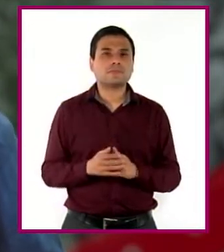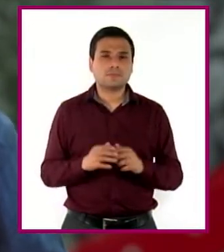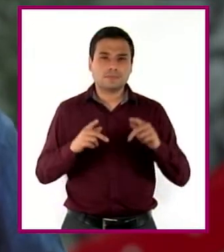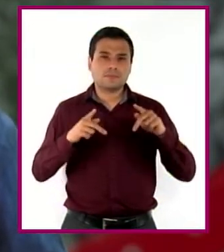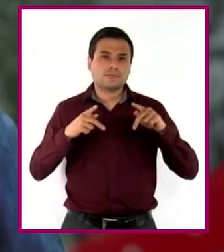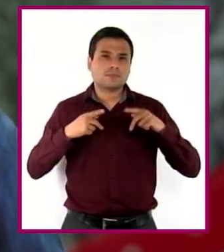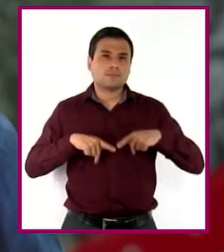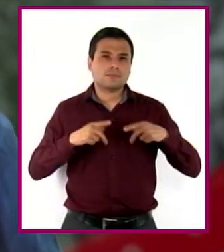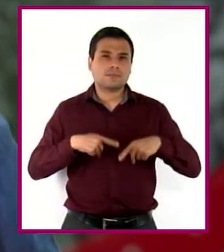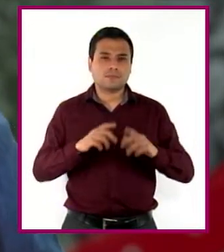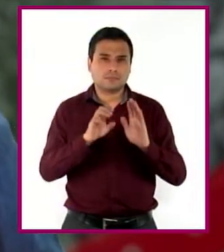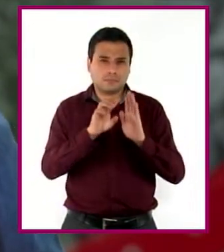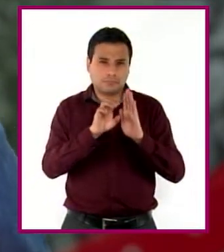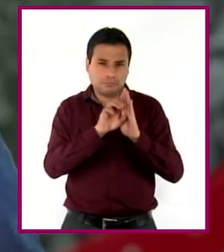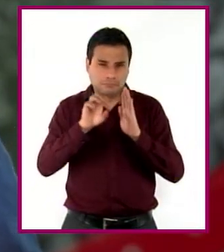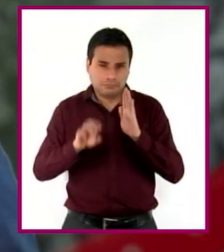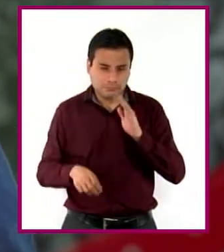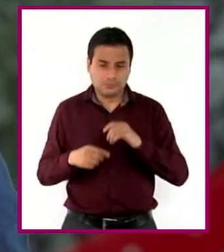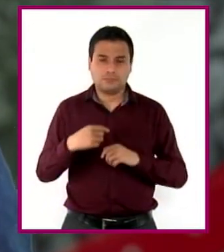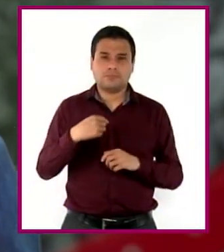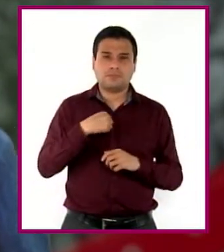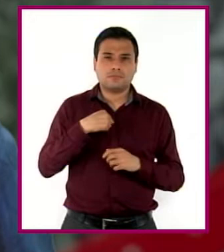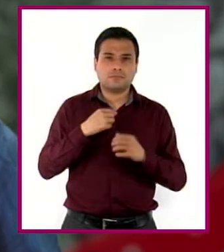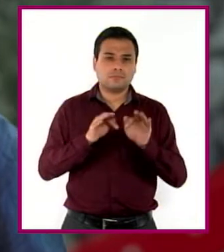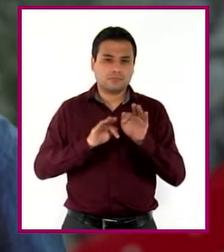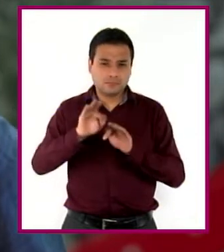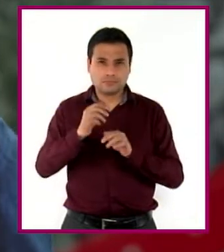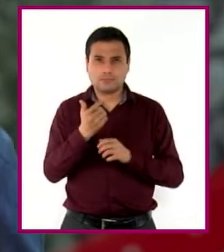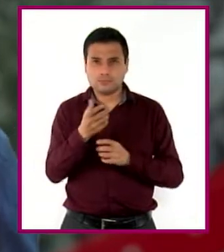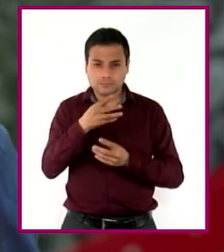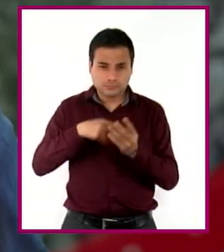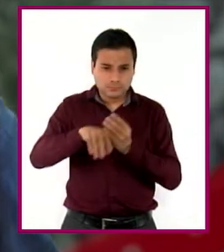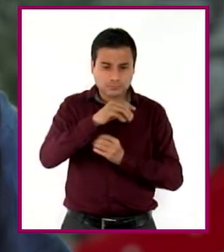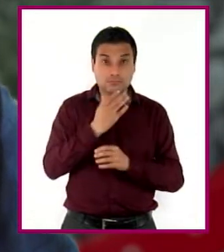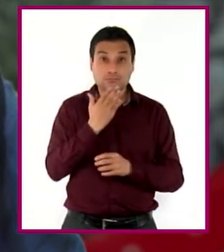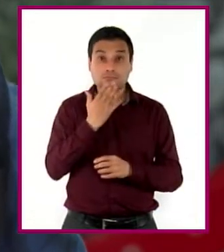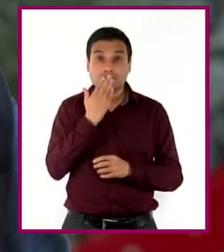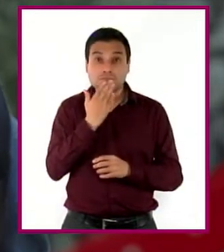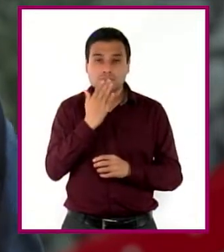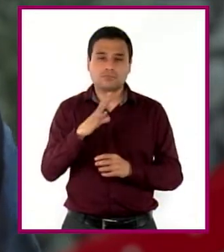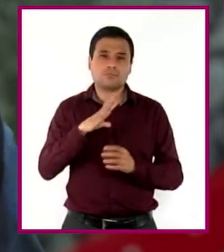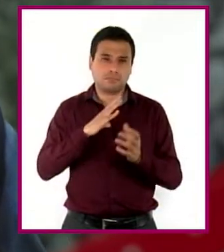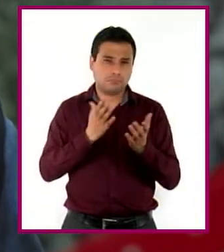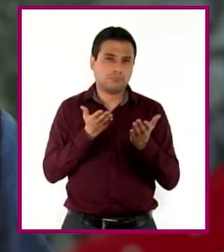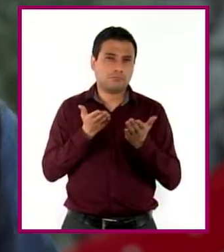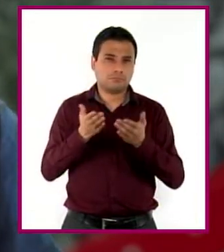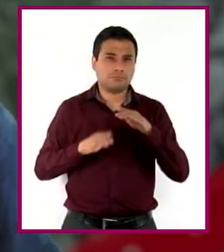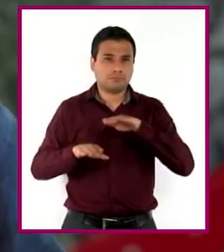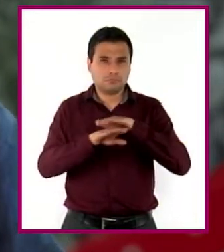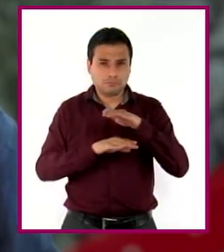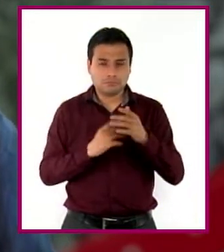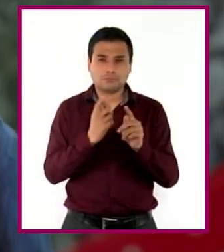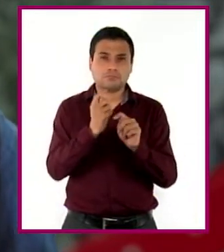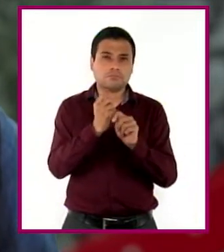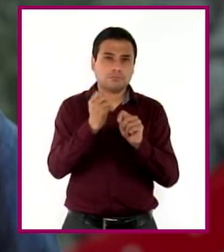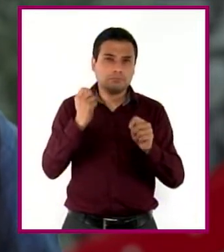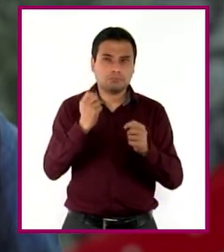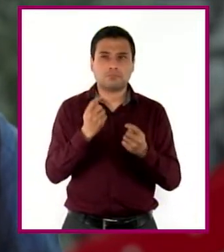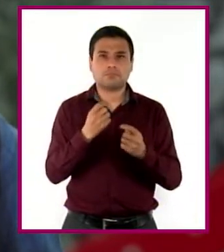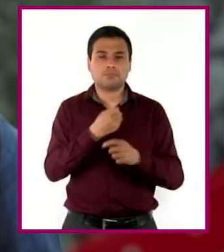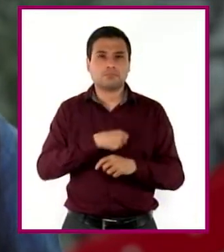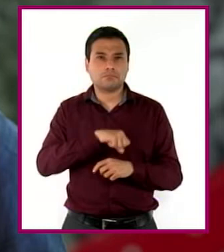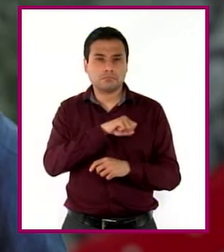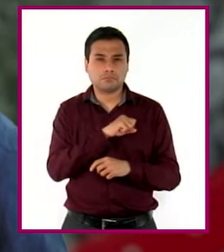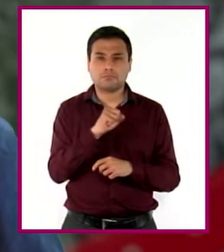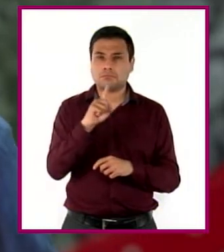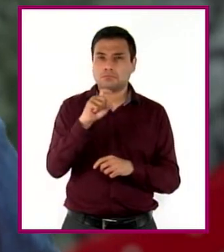cuando los frutos económicos de su trabajo le permiten vivir bien y tener acceso a los servicios básicos necesarios como transporte, salud, agua